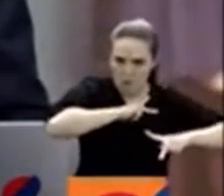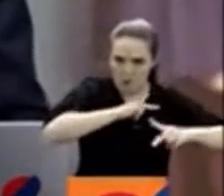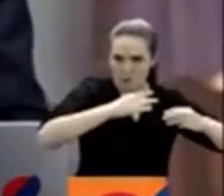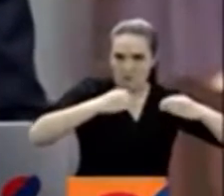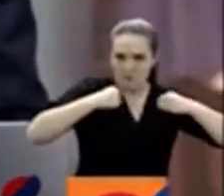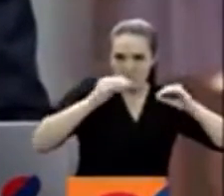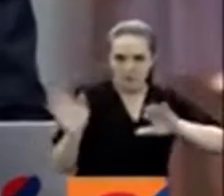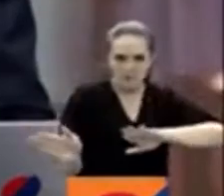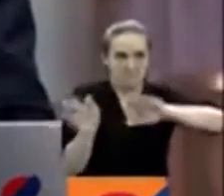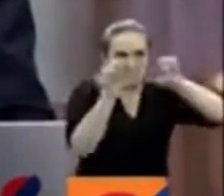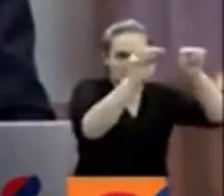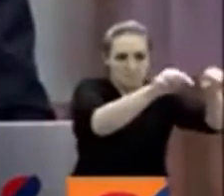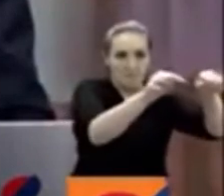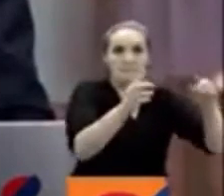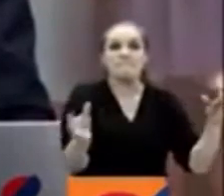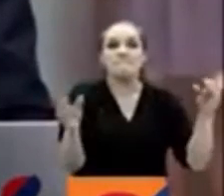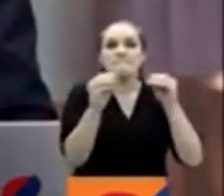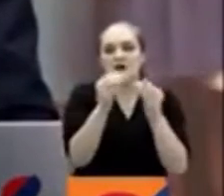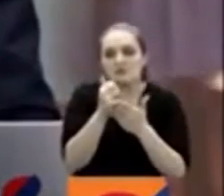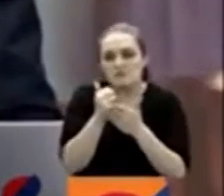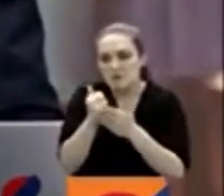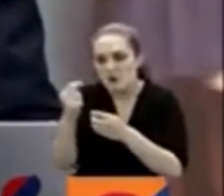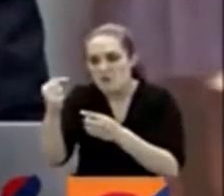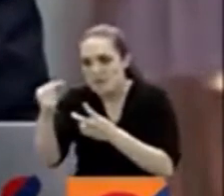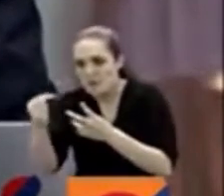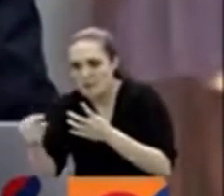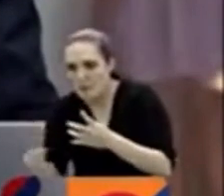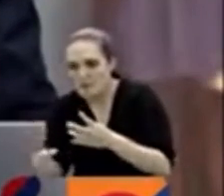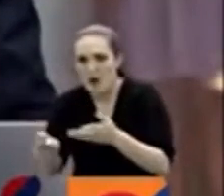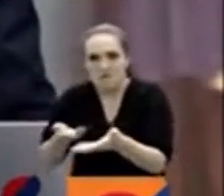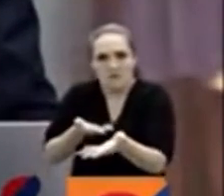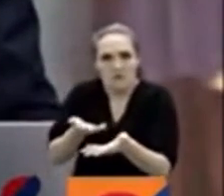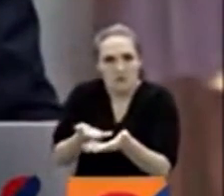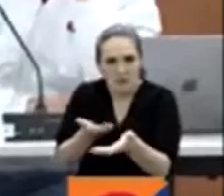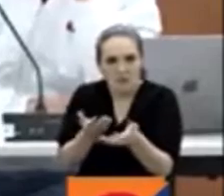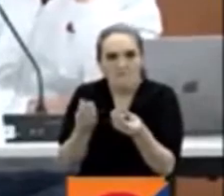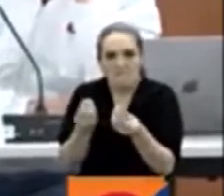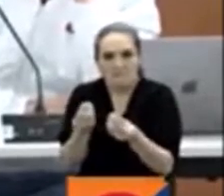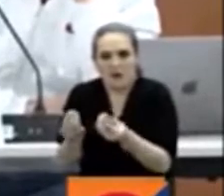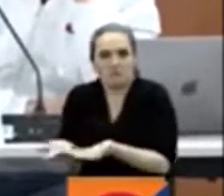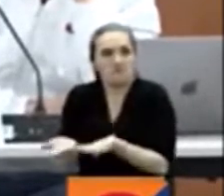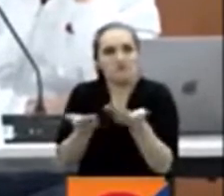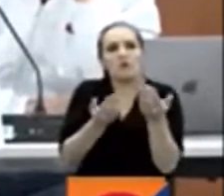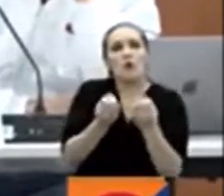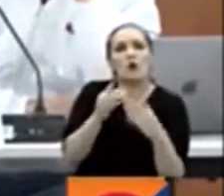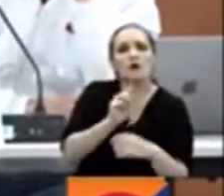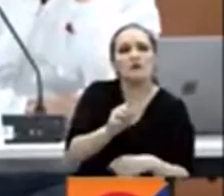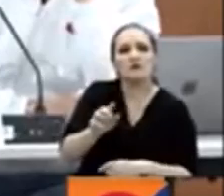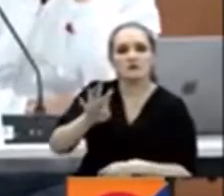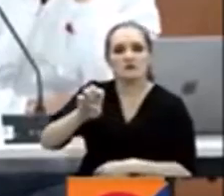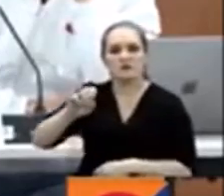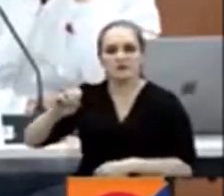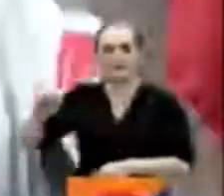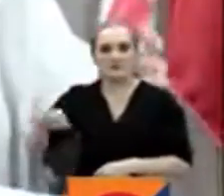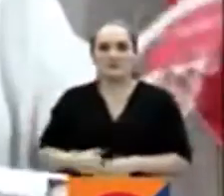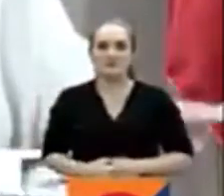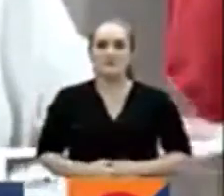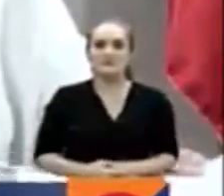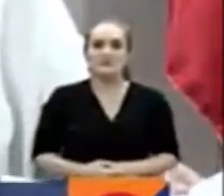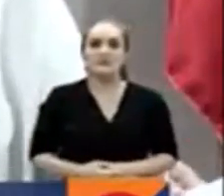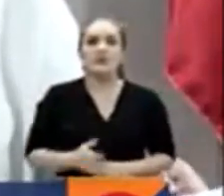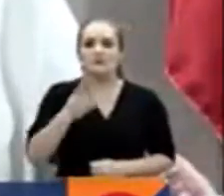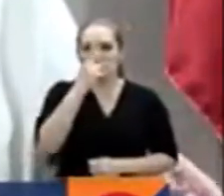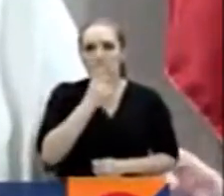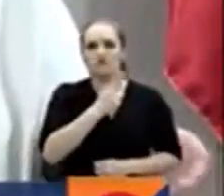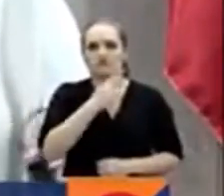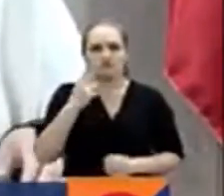hasta que los más de 600 indígenas vuelvan a sus resguardos. Soluciones definitivas. A eso se comprometieron gobierno nacional